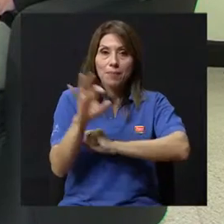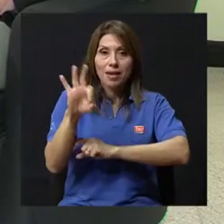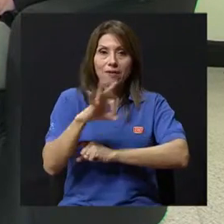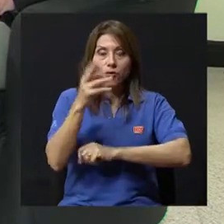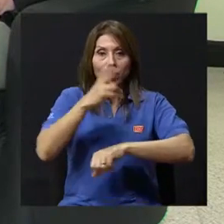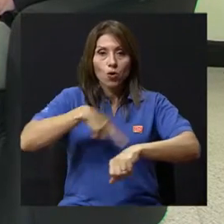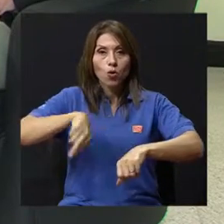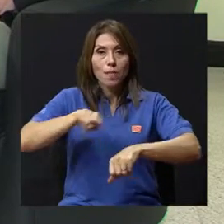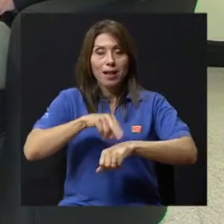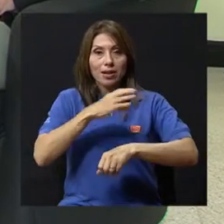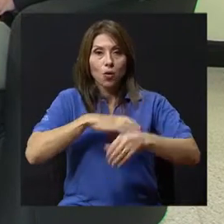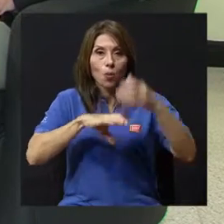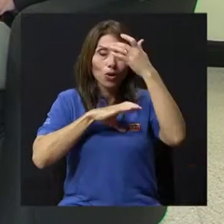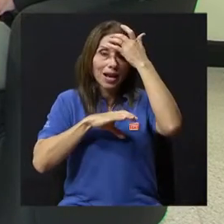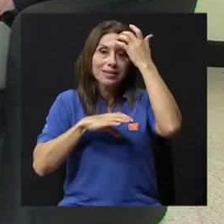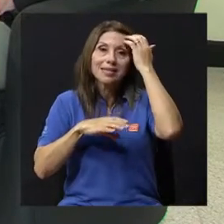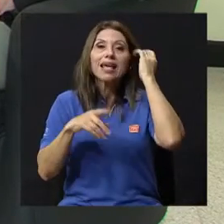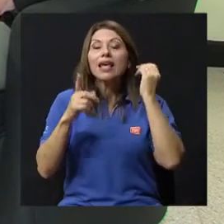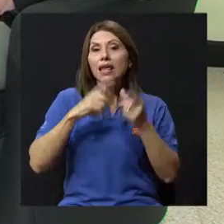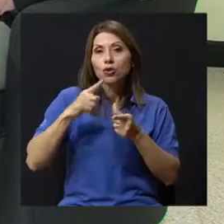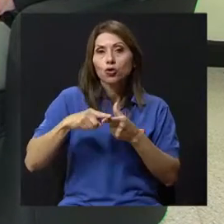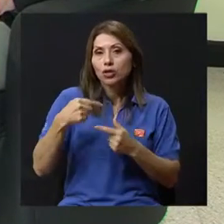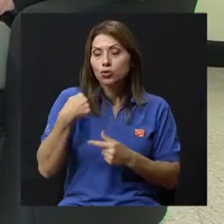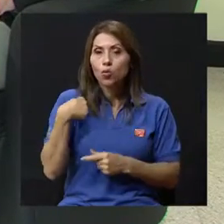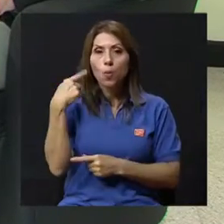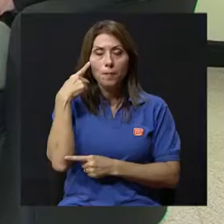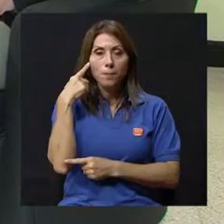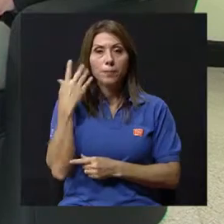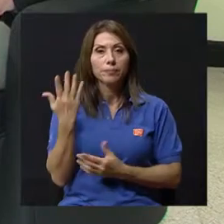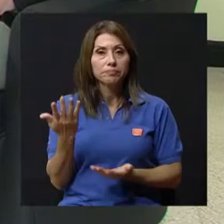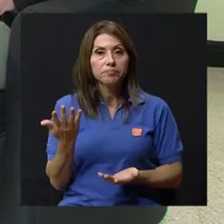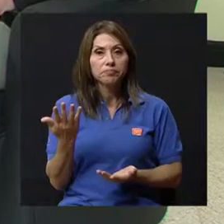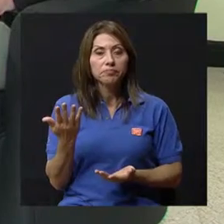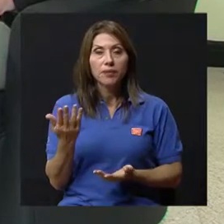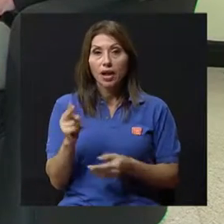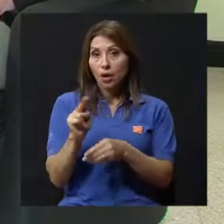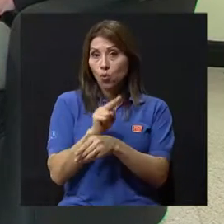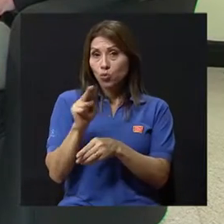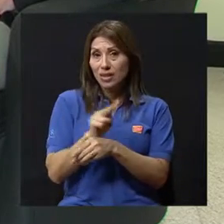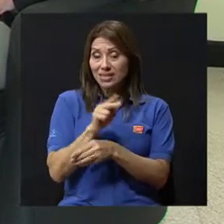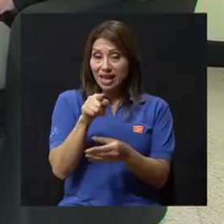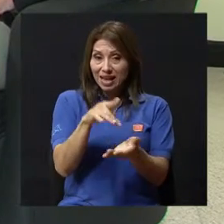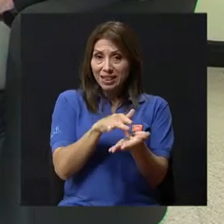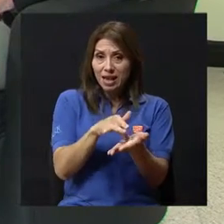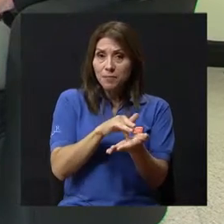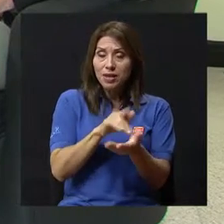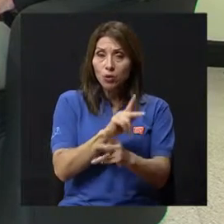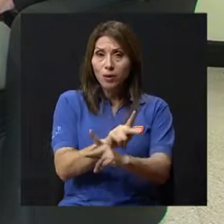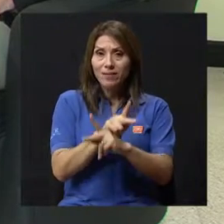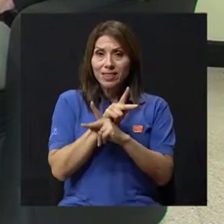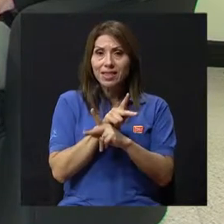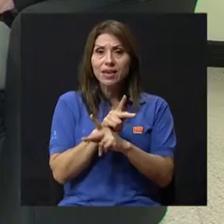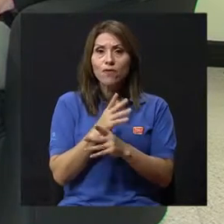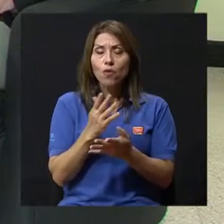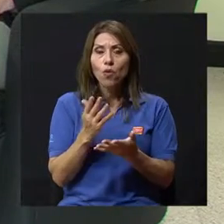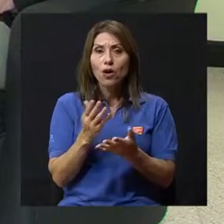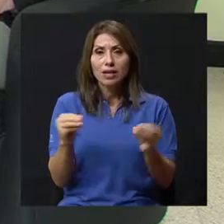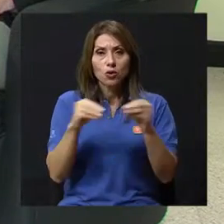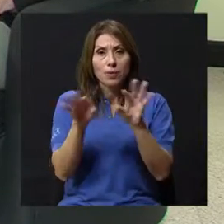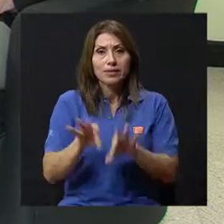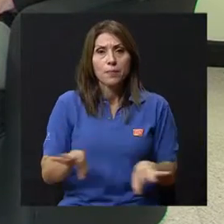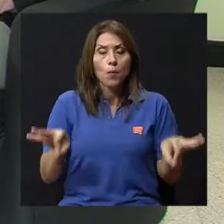comportarse el paciente. Entonces, uno podría decir que utilizar el tratamiento preventivo es